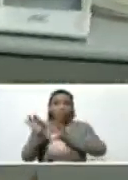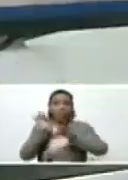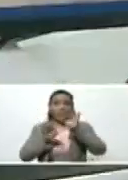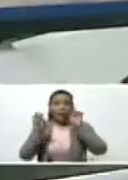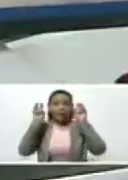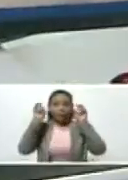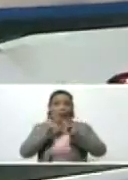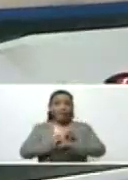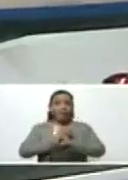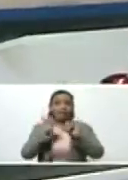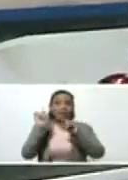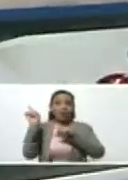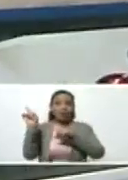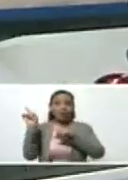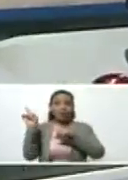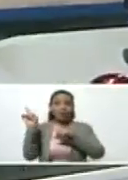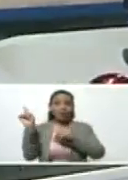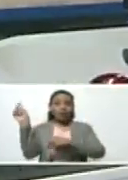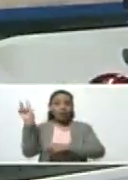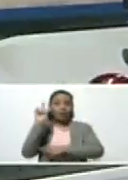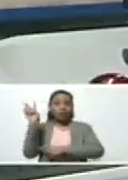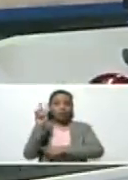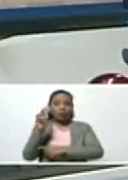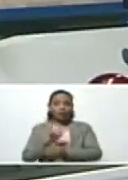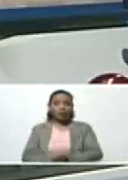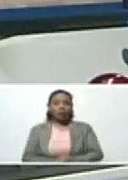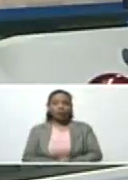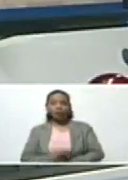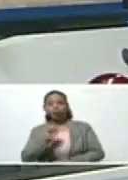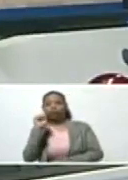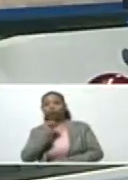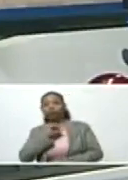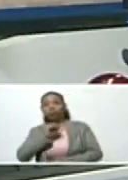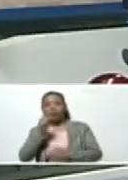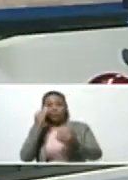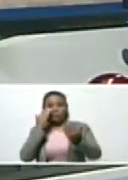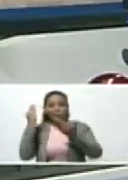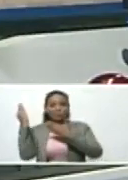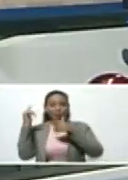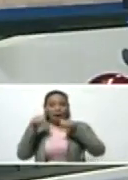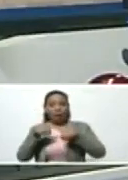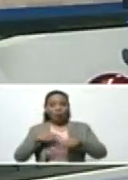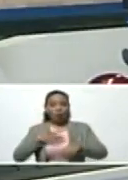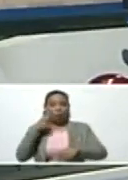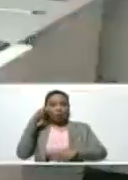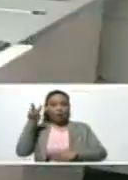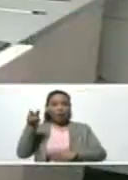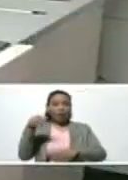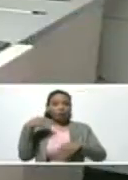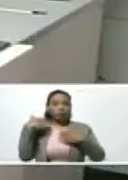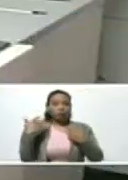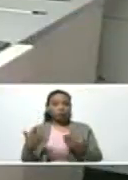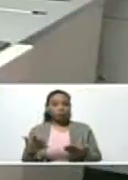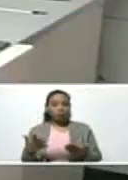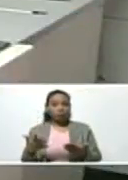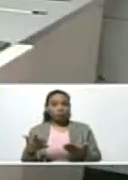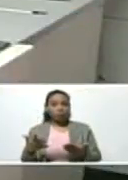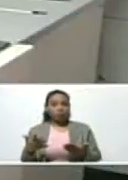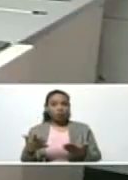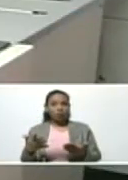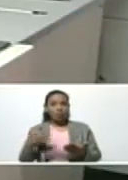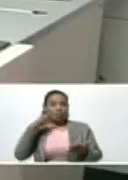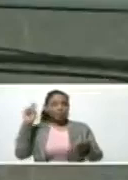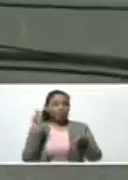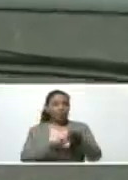final de este modem venezolano. Sí, bien. Fíjense que aquí podemos visualizar lo que es realmente